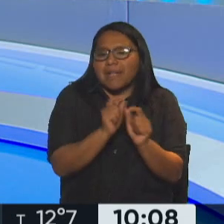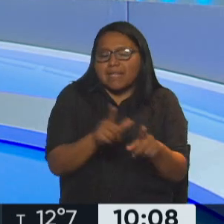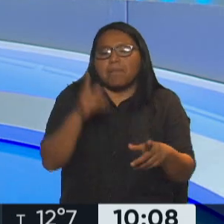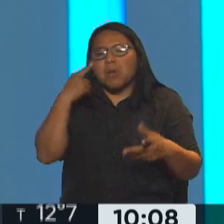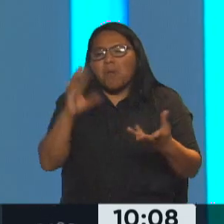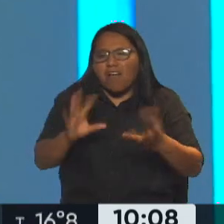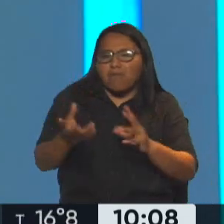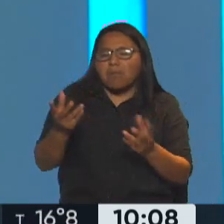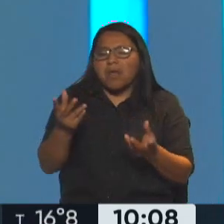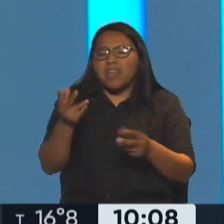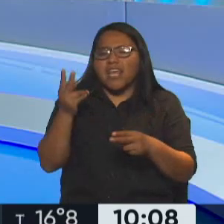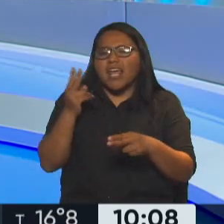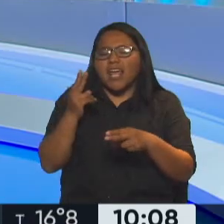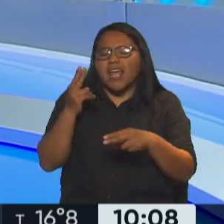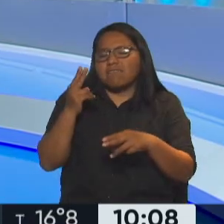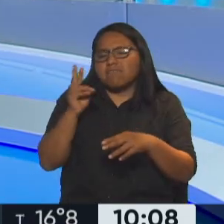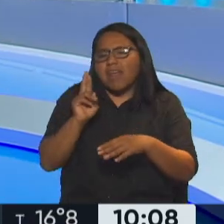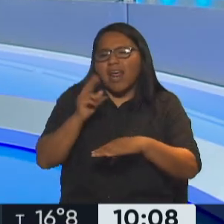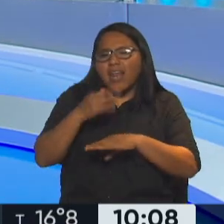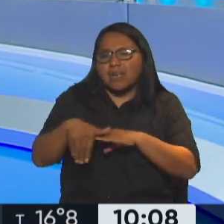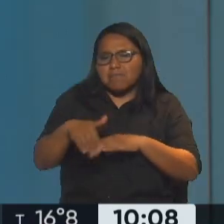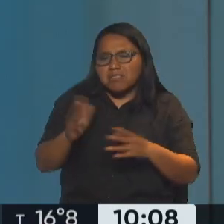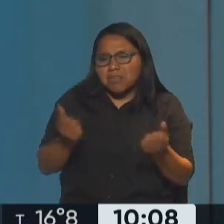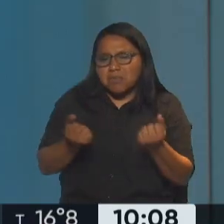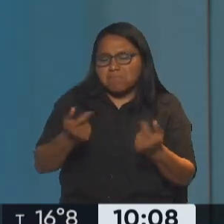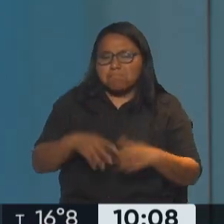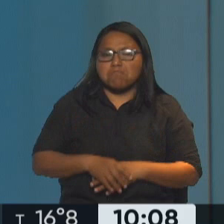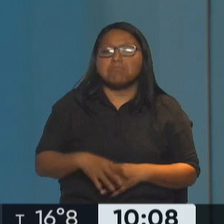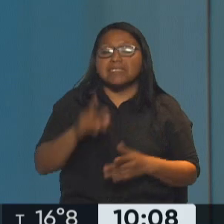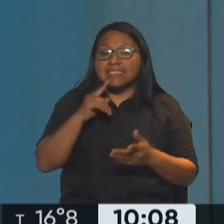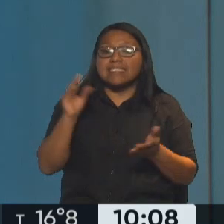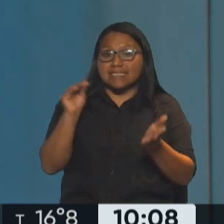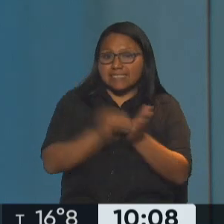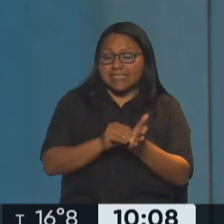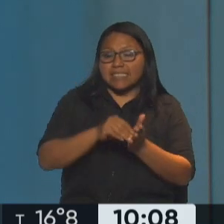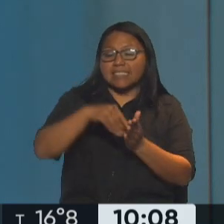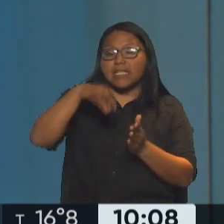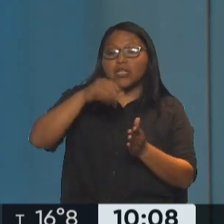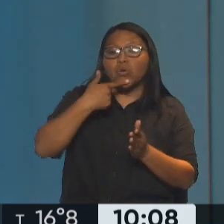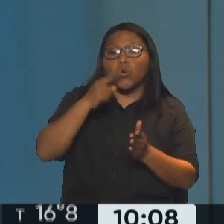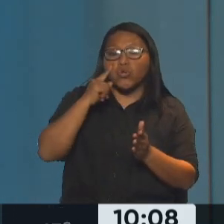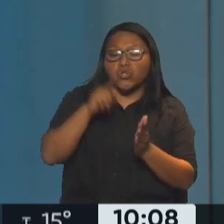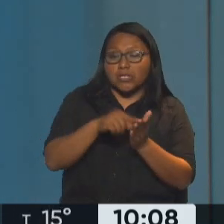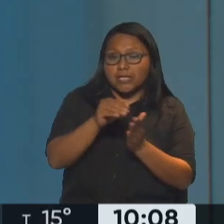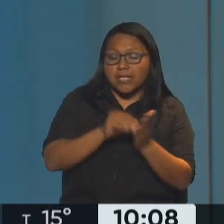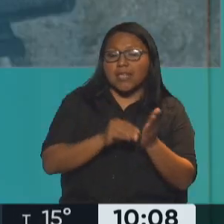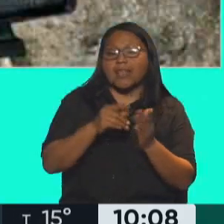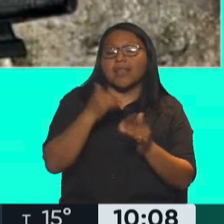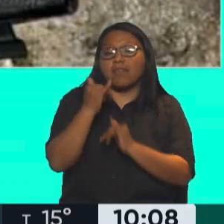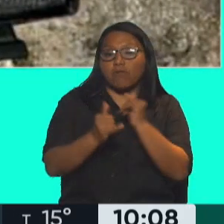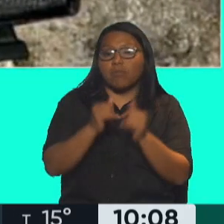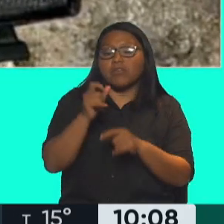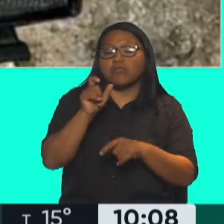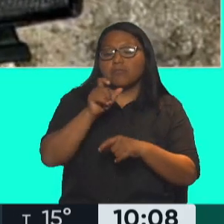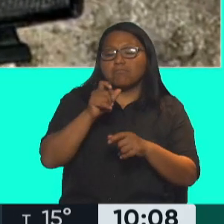sí, una especie, claro, de remisero. Eso es lo que figura en la base de datos del NOCI, que es una fuente de consulta respecto de datos personales y riesgo